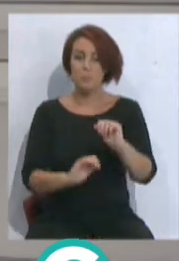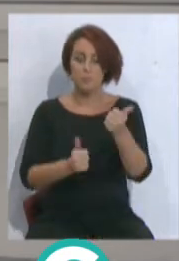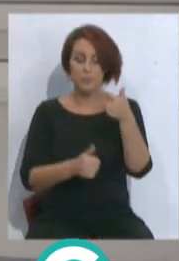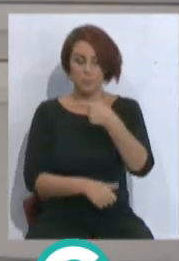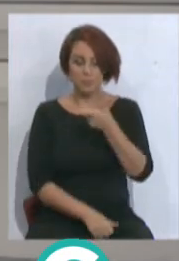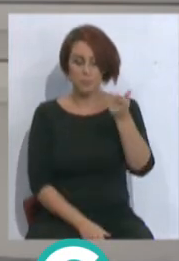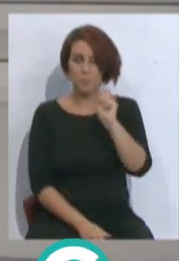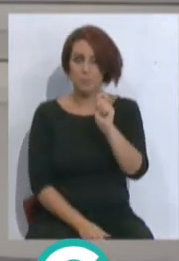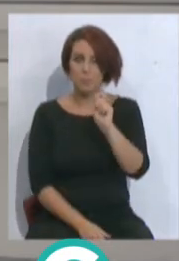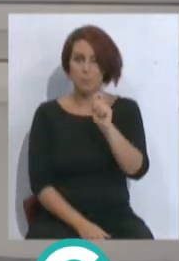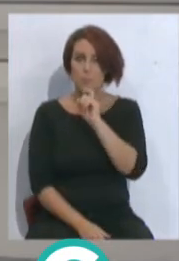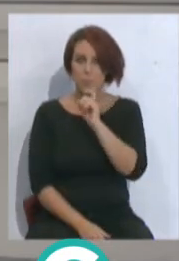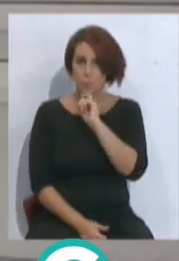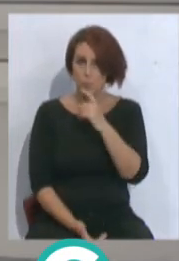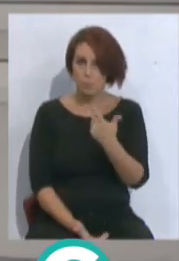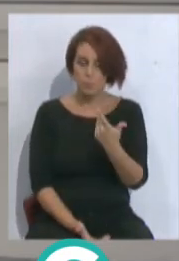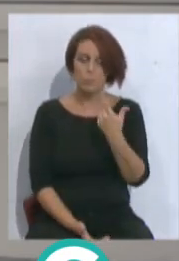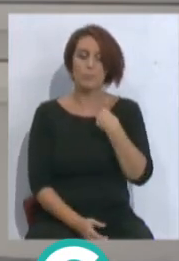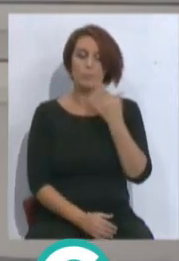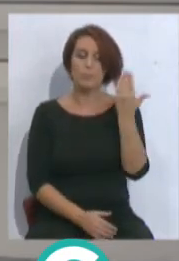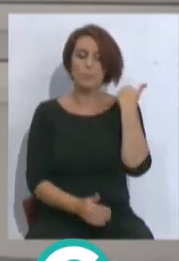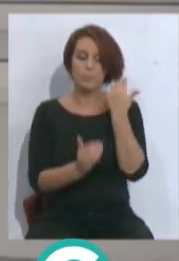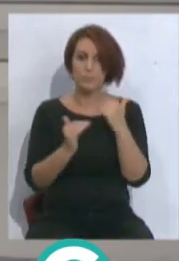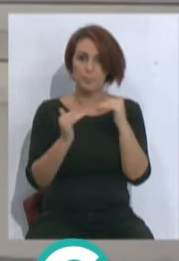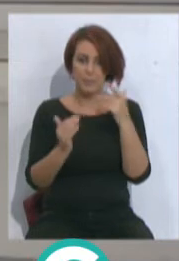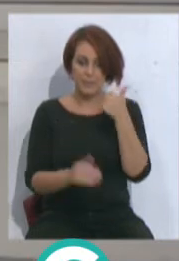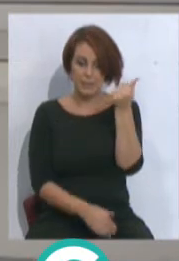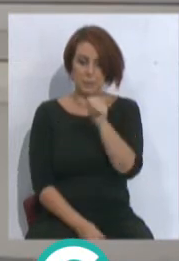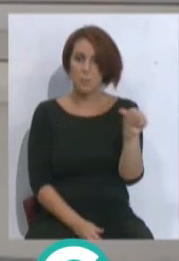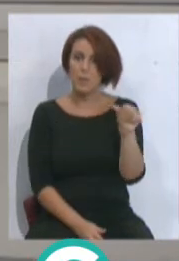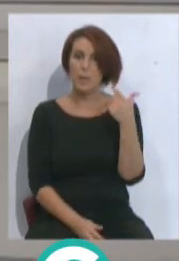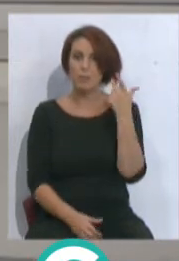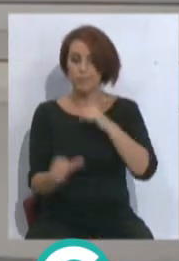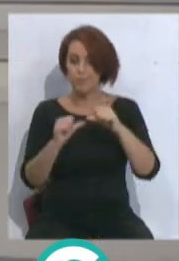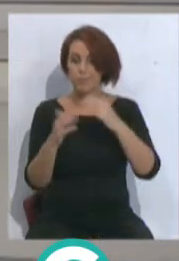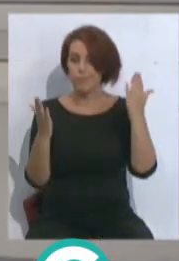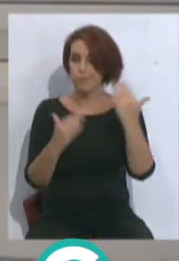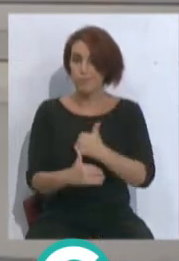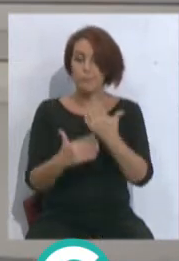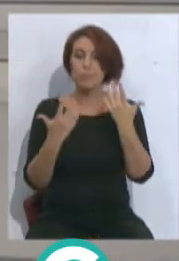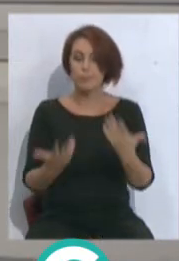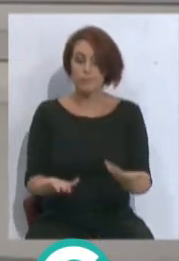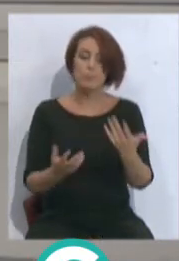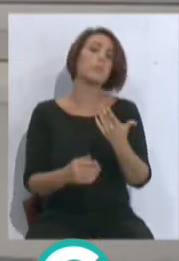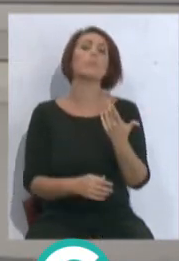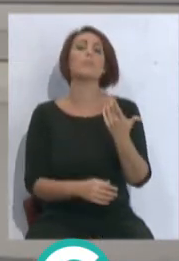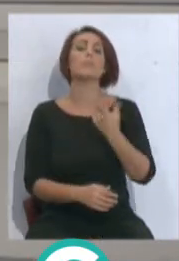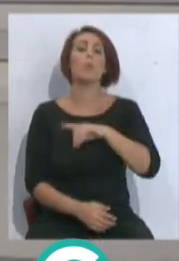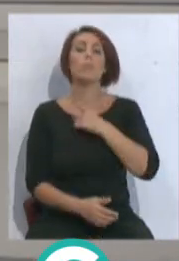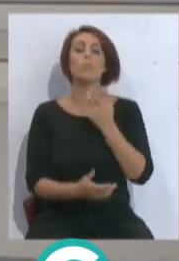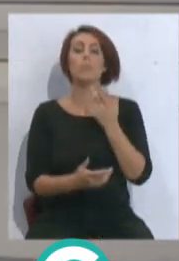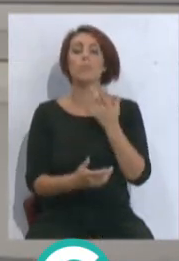en este mes con ese empate. Esta semana no hay liga, con lo cual, bueno, tenemos